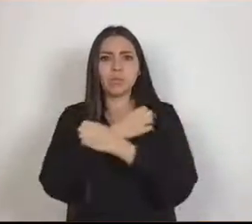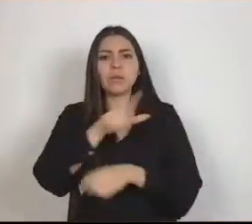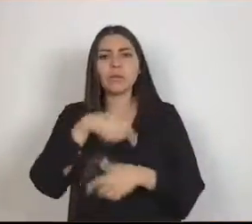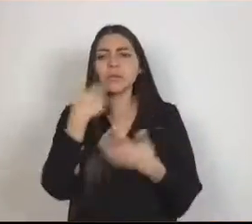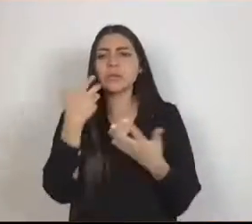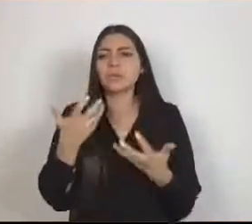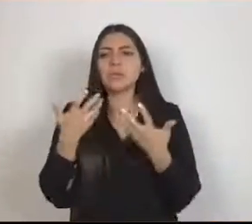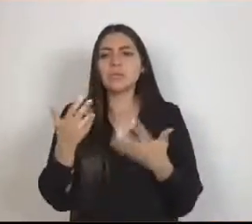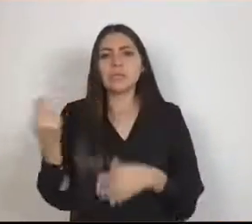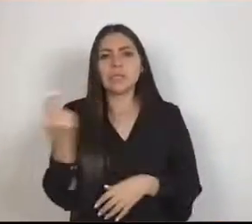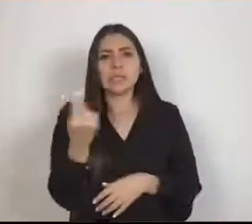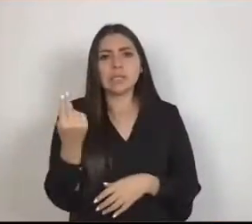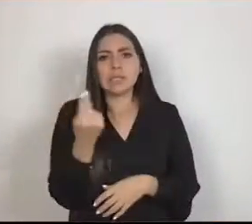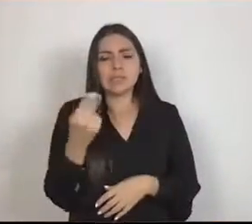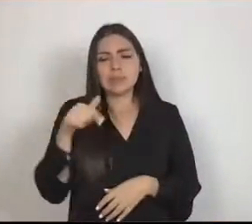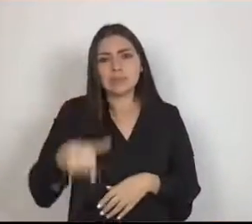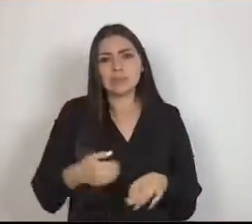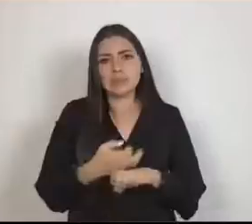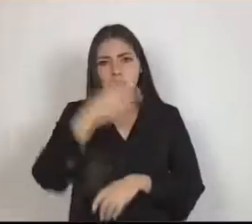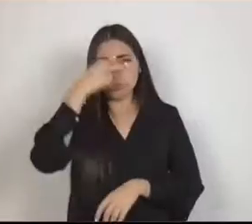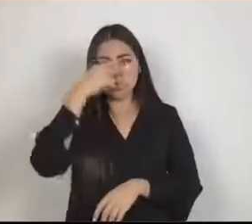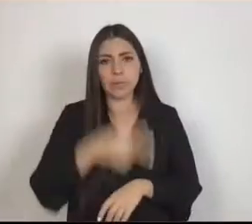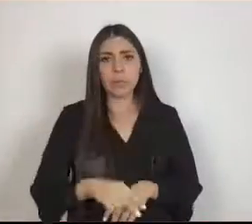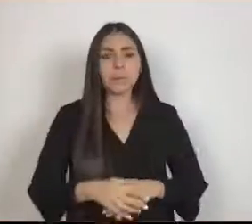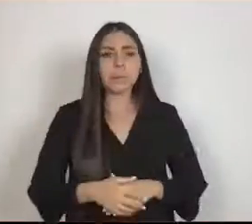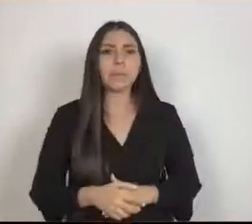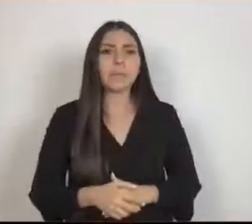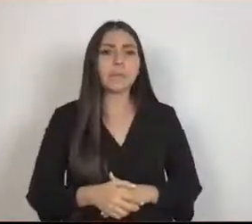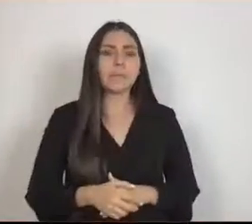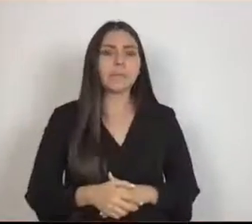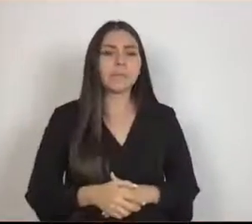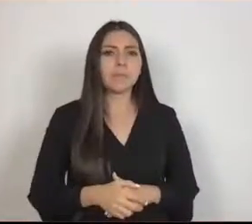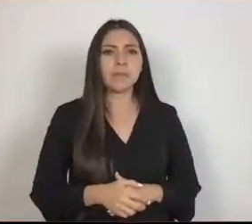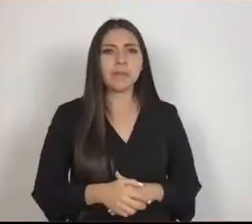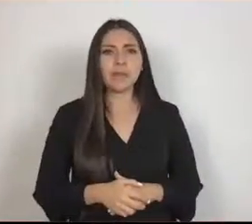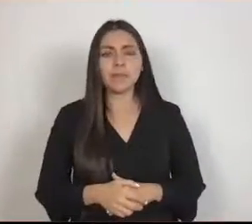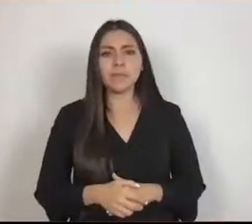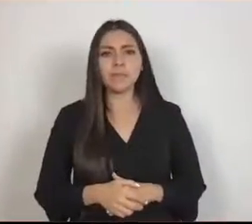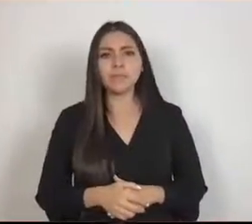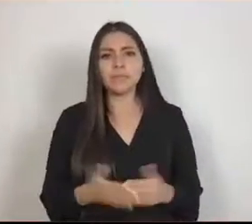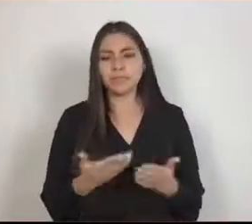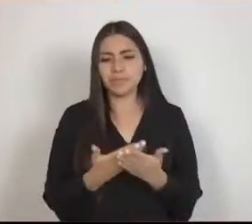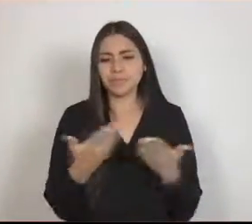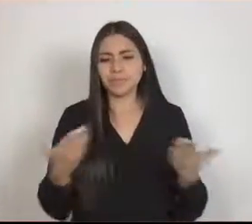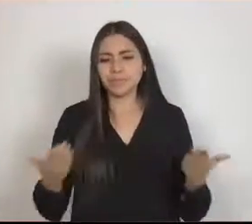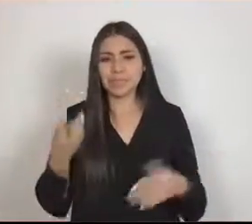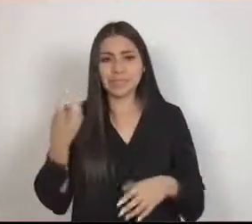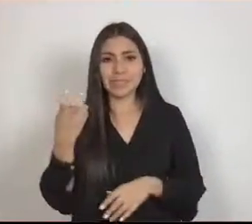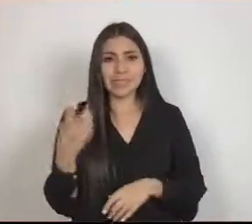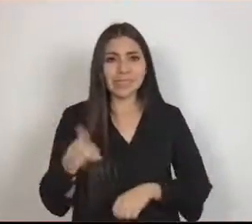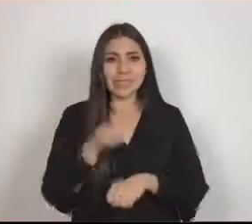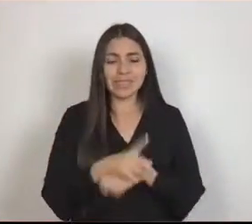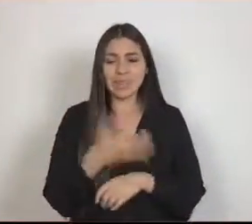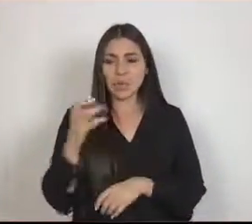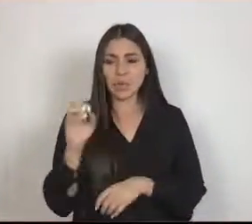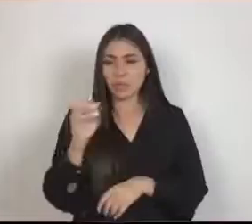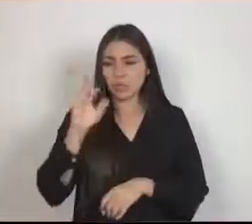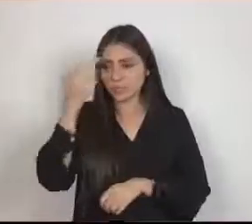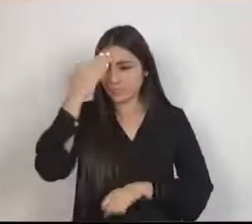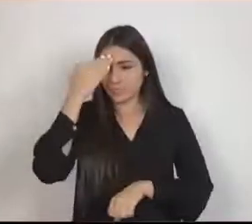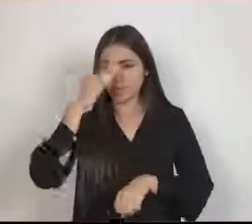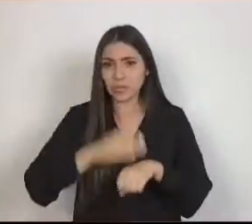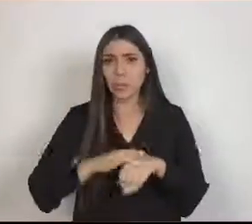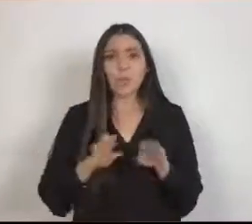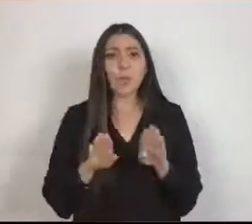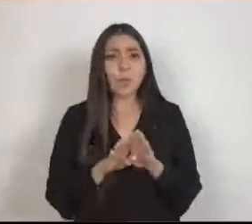en nuestra entidad. Por ello, la mejor forma de conmemorar este 5 de octubre, será cumpliendo